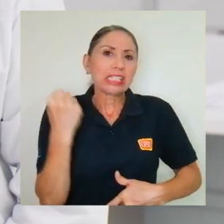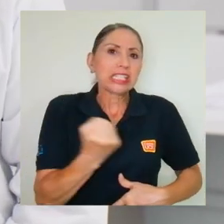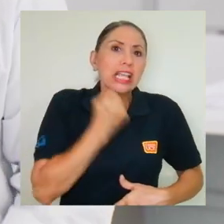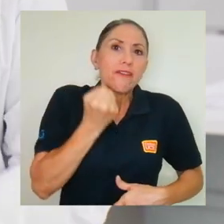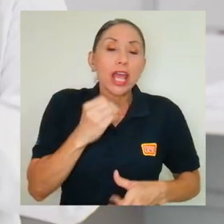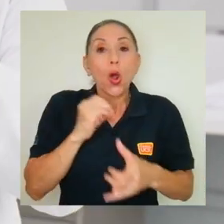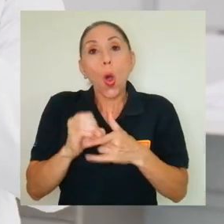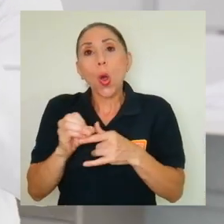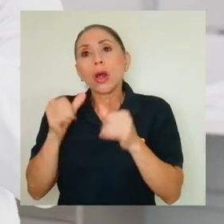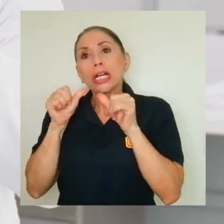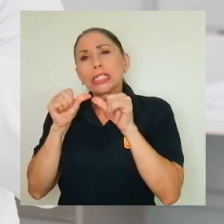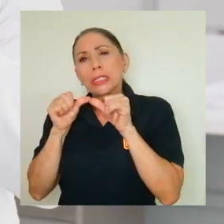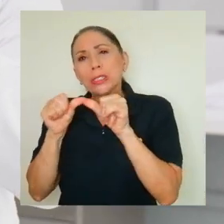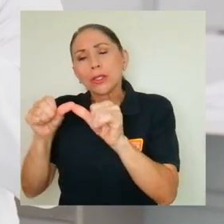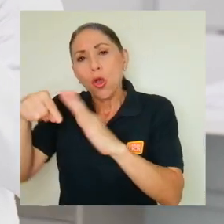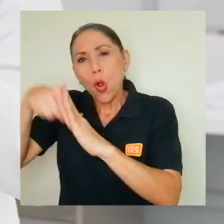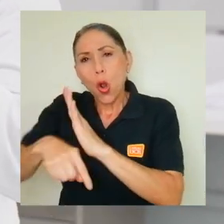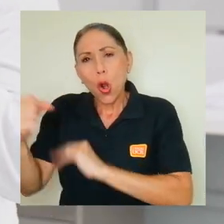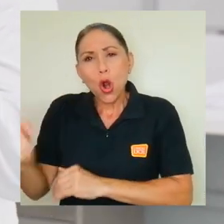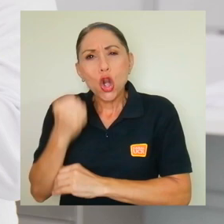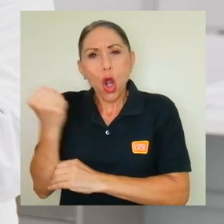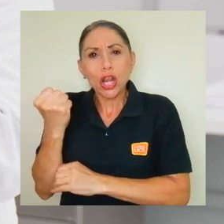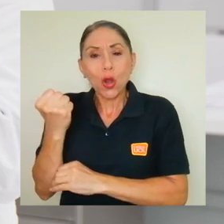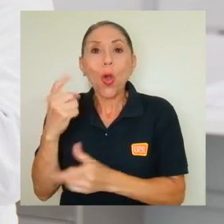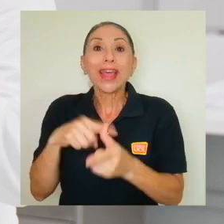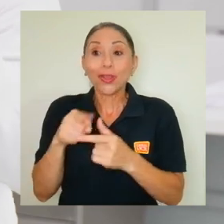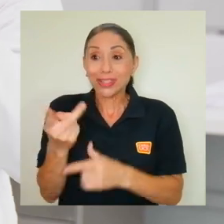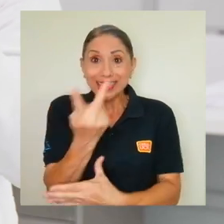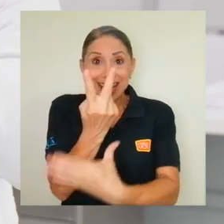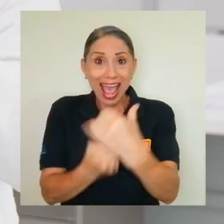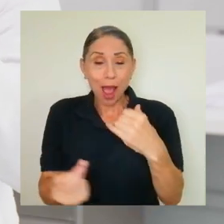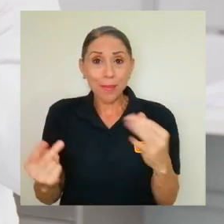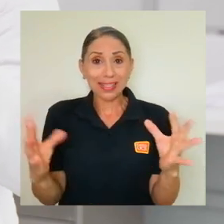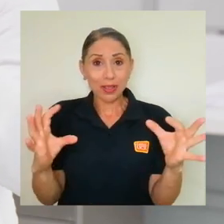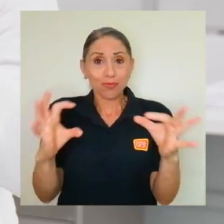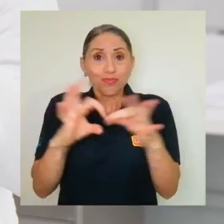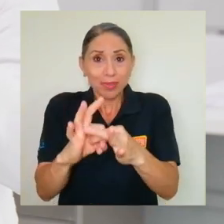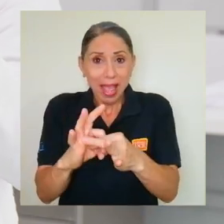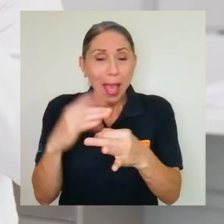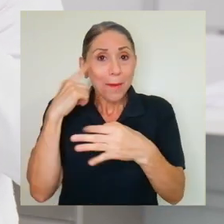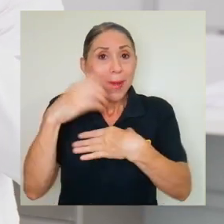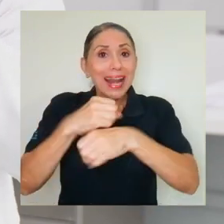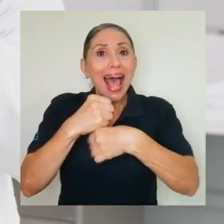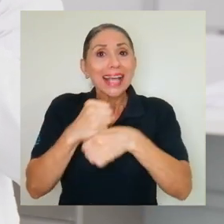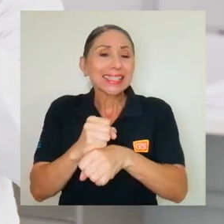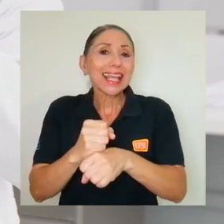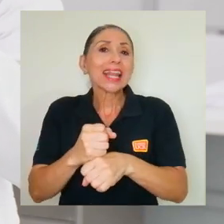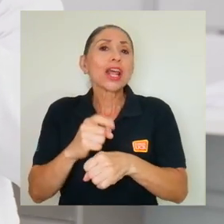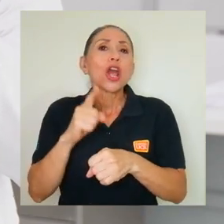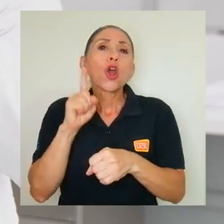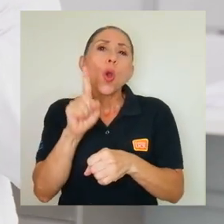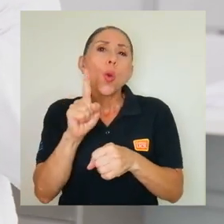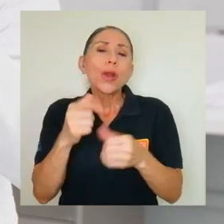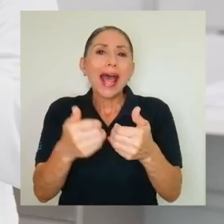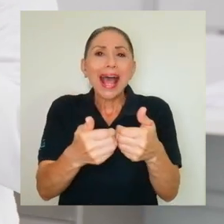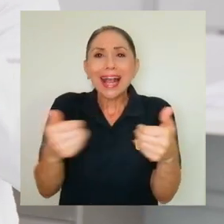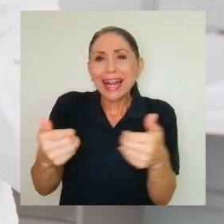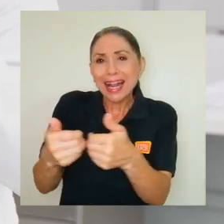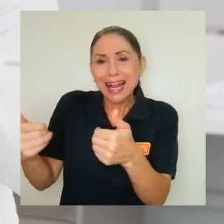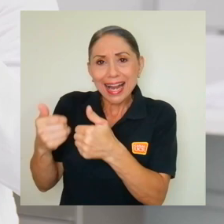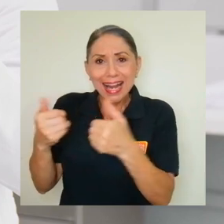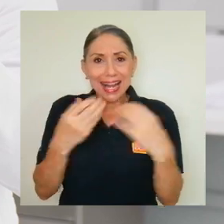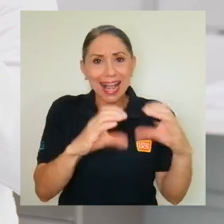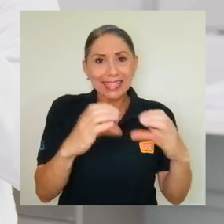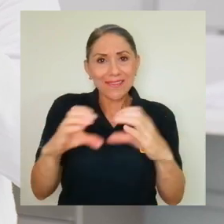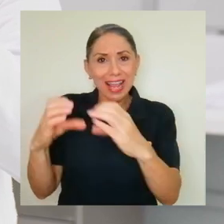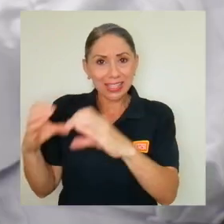a ser crónico. Y en base a esto se hizo como una combinación de ambas para hacer una heurística, que es al final de cuentas una simple separación,